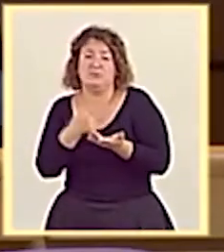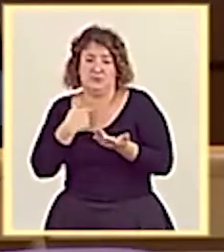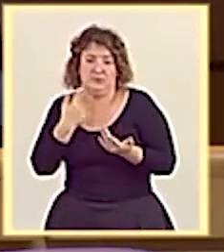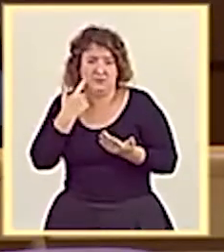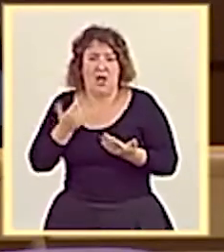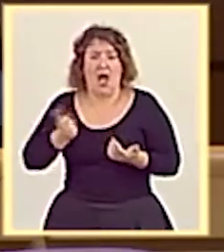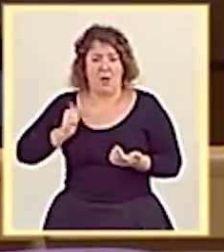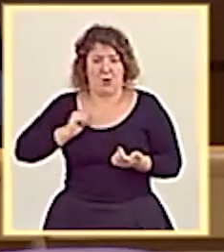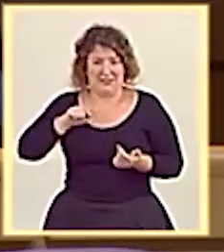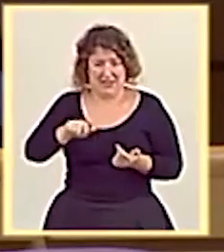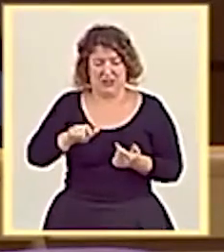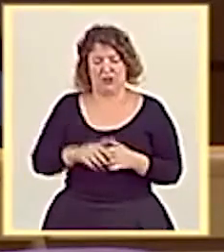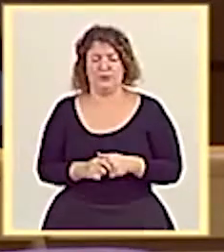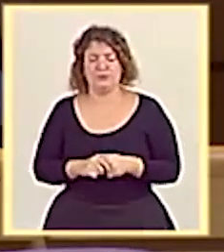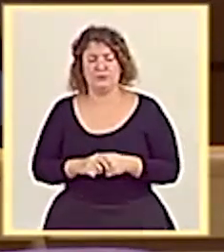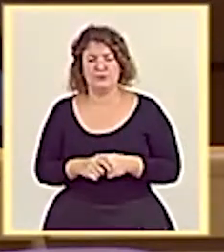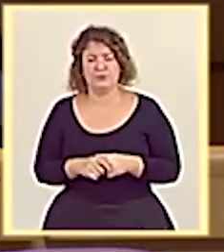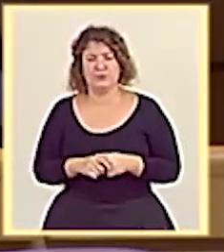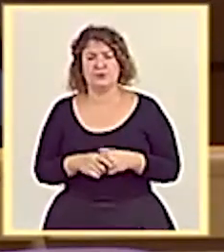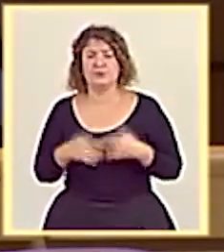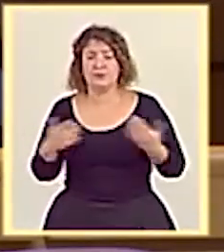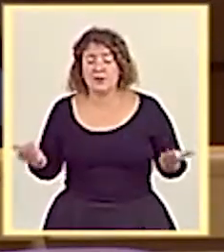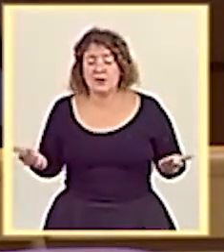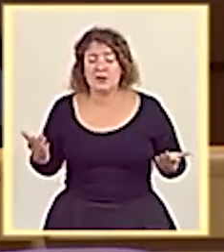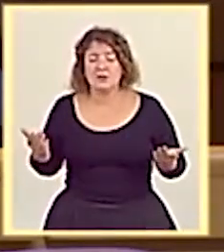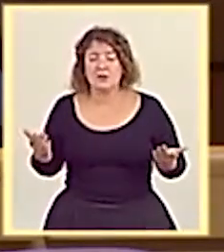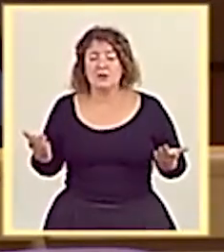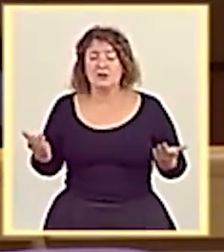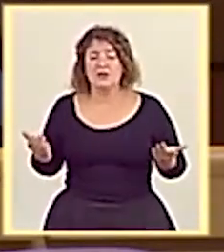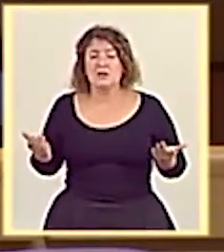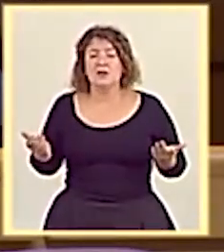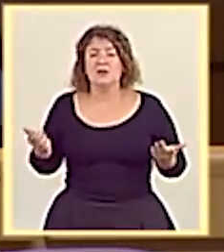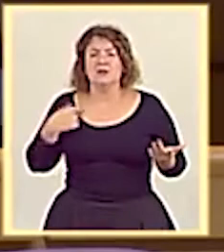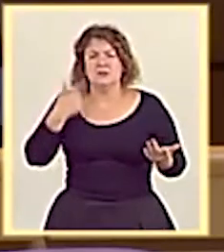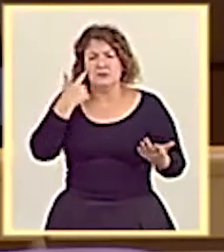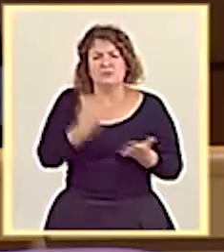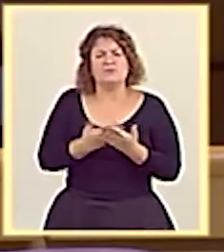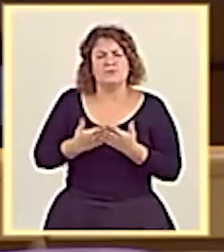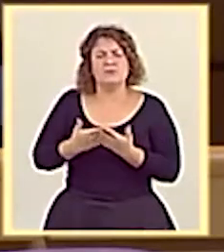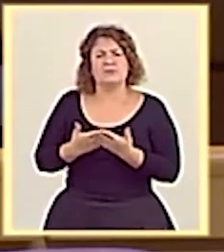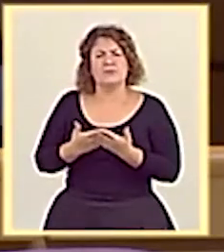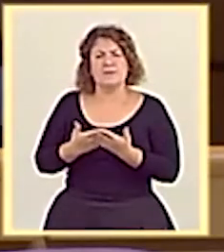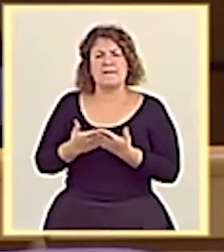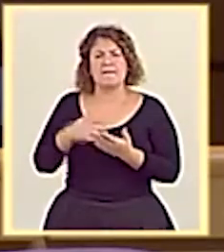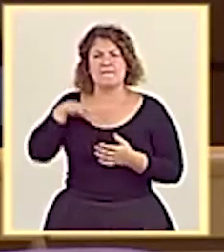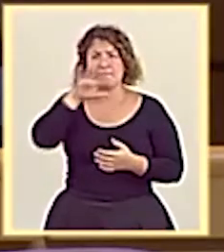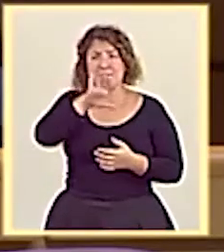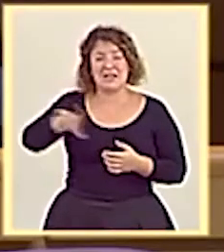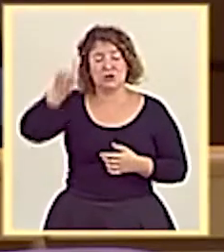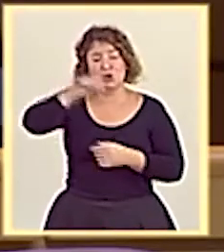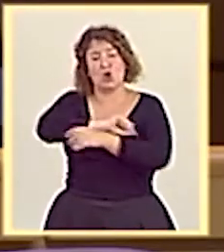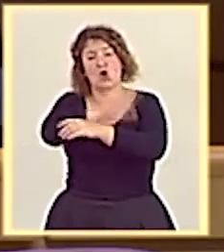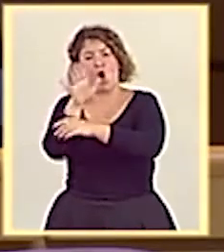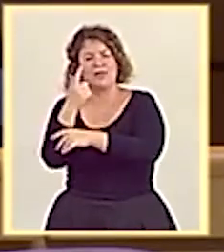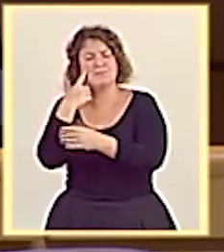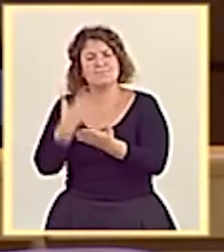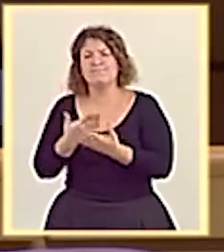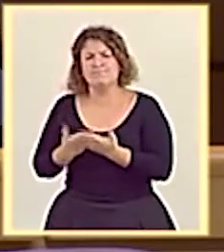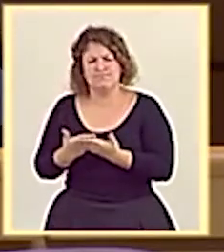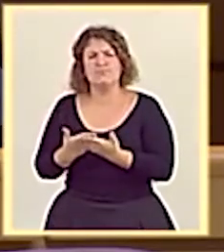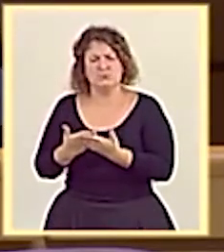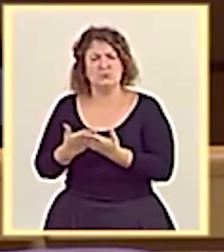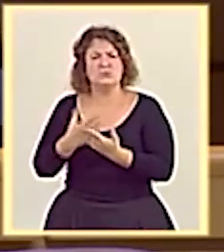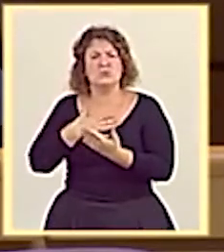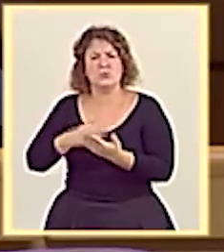Quiero decirle que esto ya se ha demostrado, estas herramientas muy potentes en países nórdicos para conseguir no